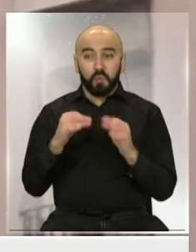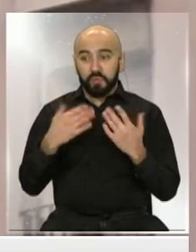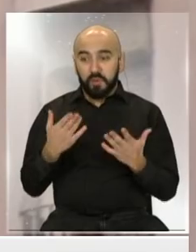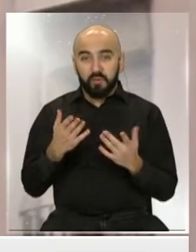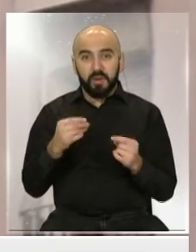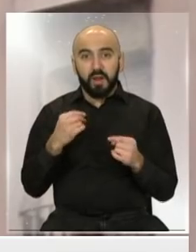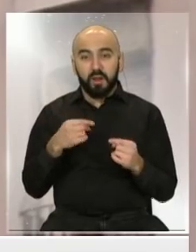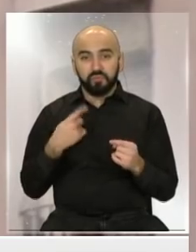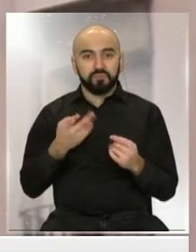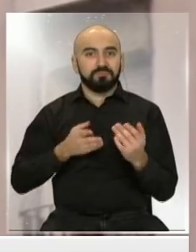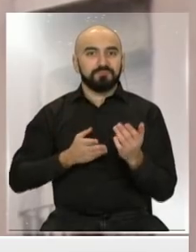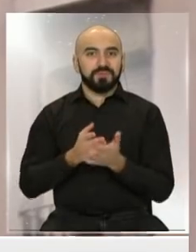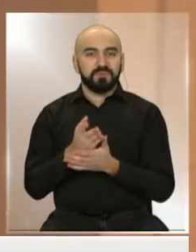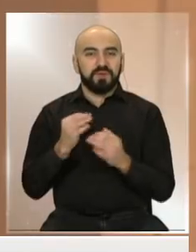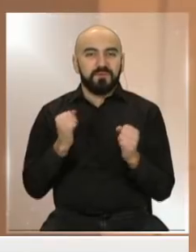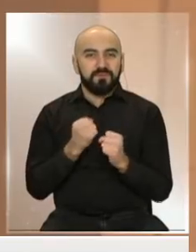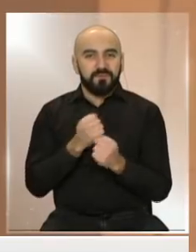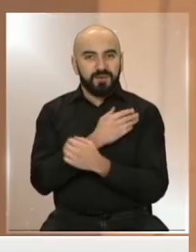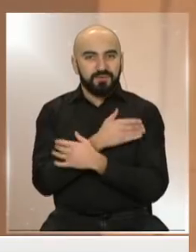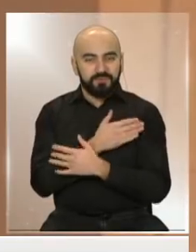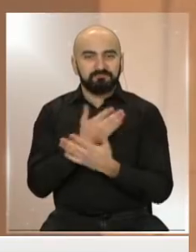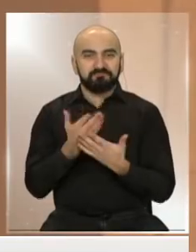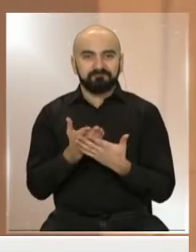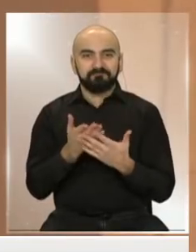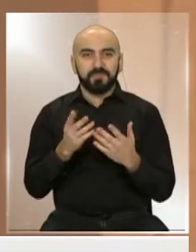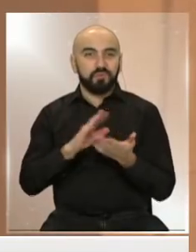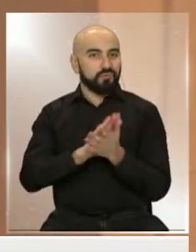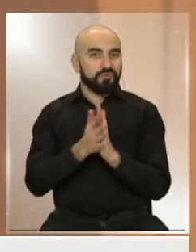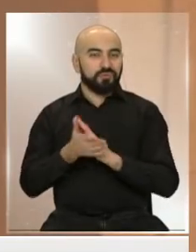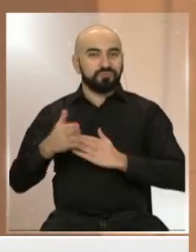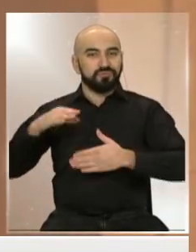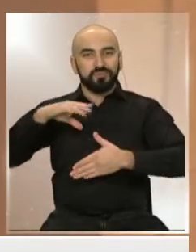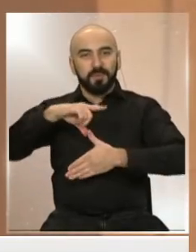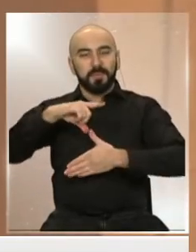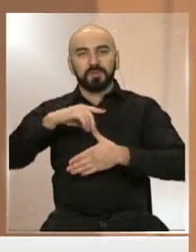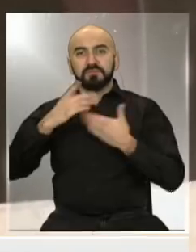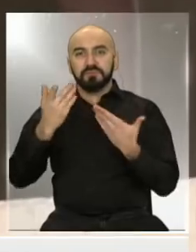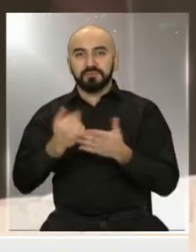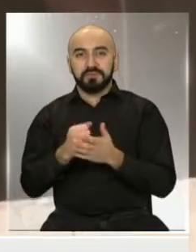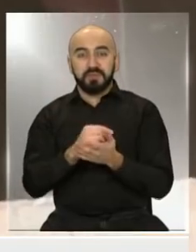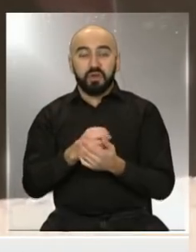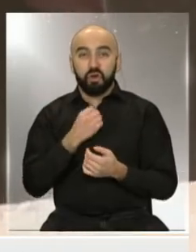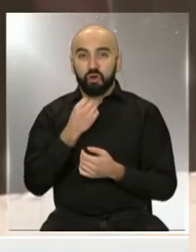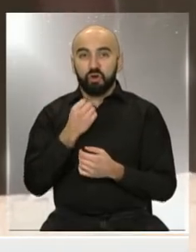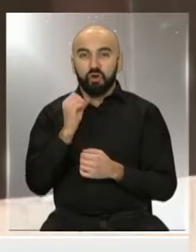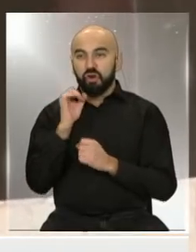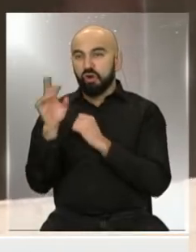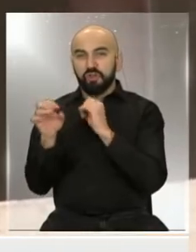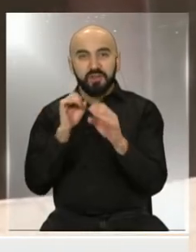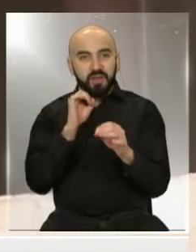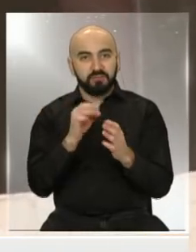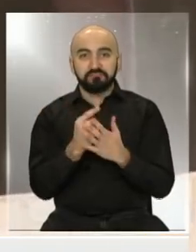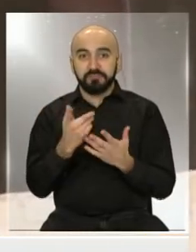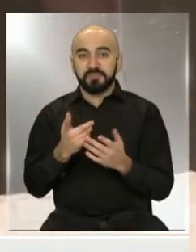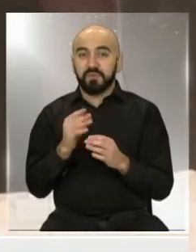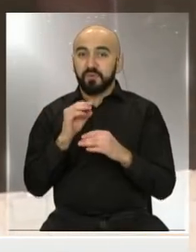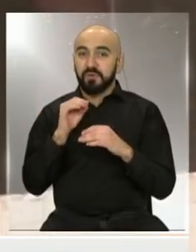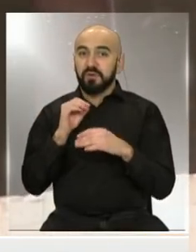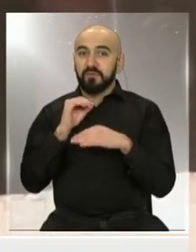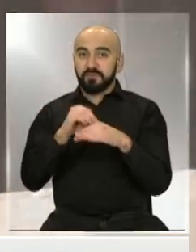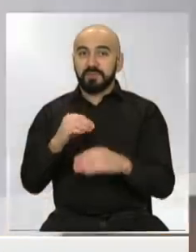toda Sudamérica, por lo tanto, el nivel de contagio es relevante el dato que dan, mayo y junio.